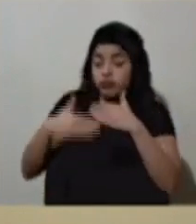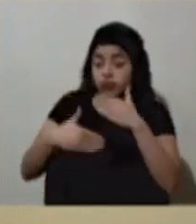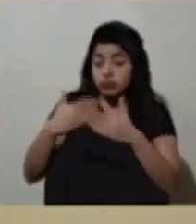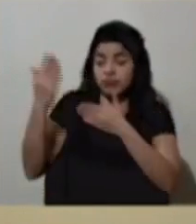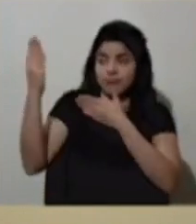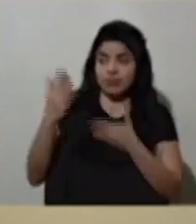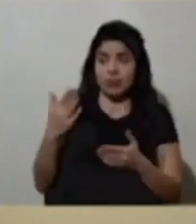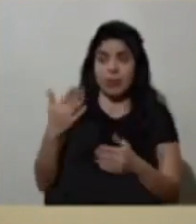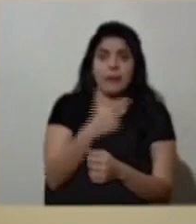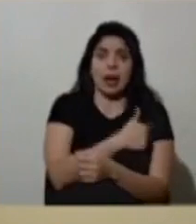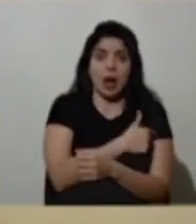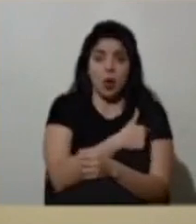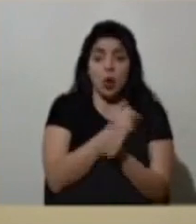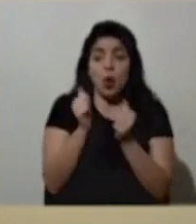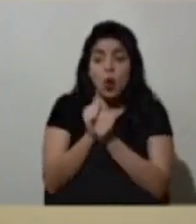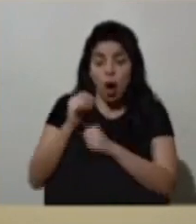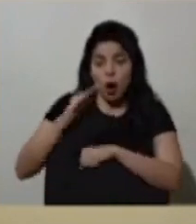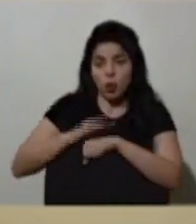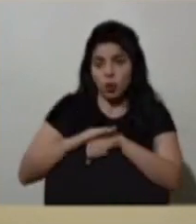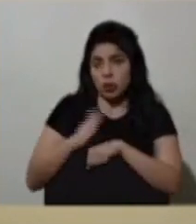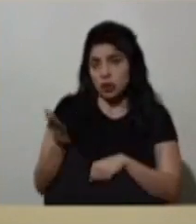importar vacunas que estén autorizadas.